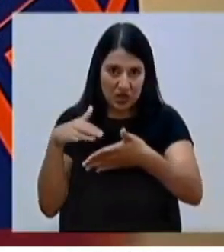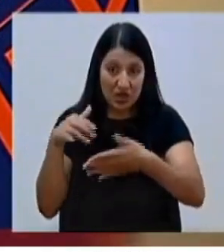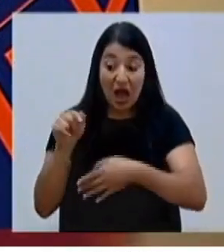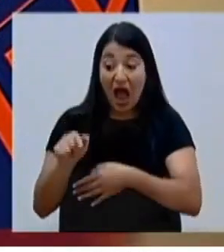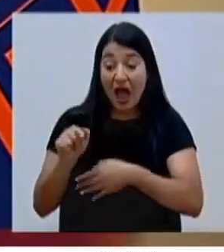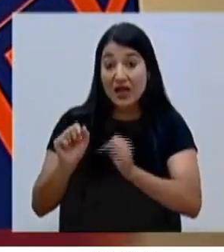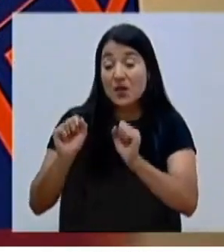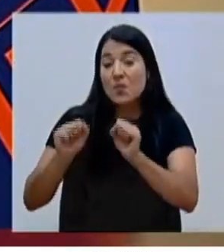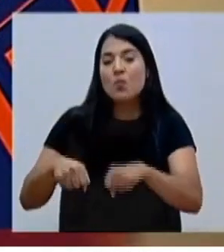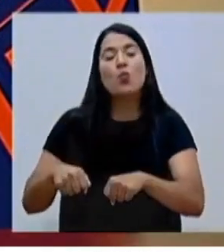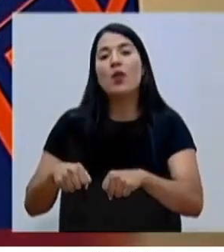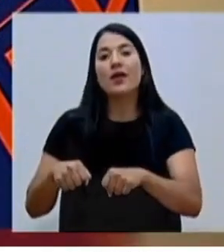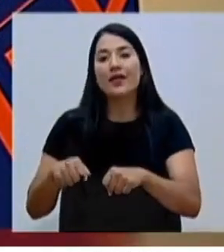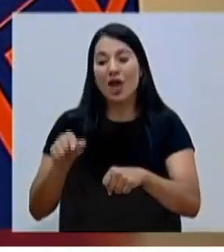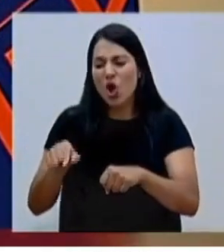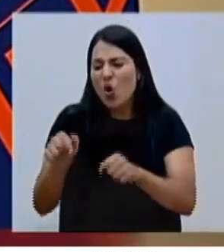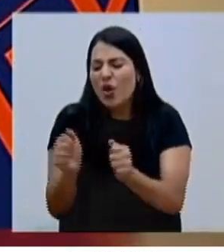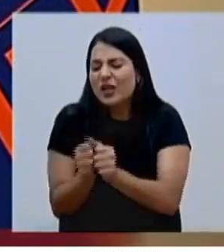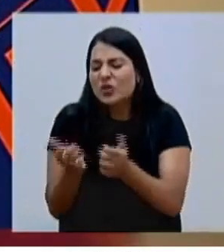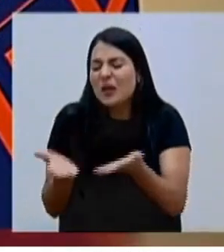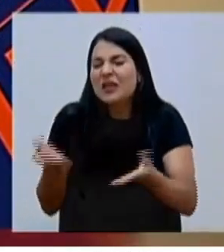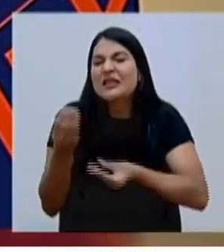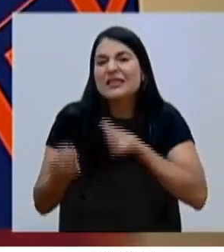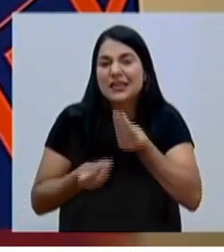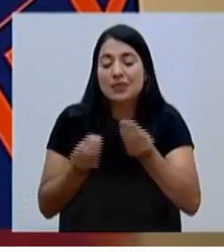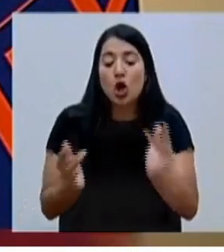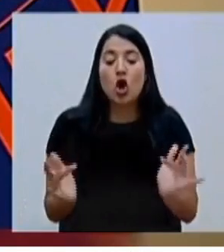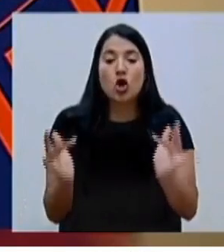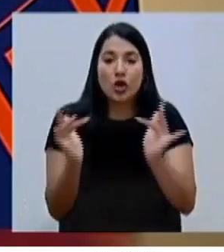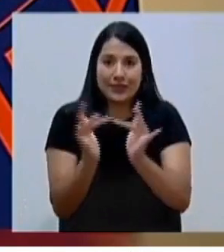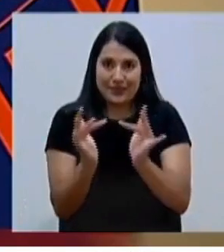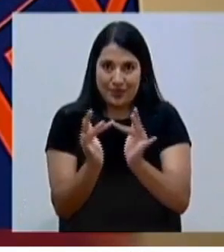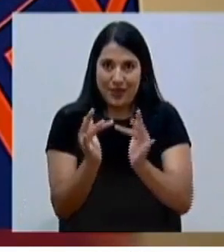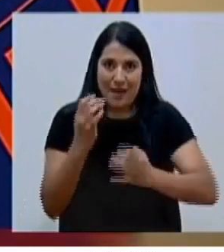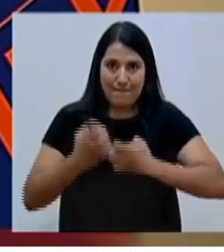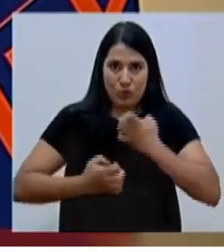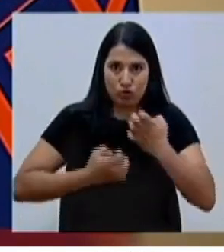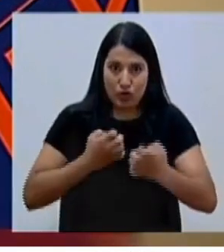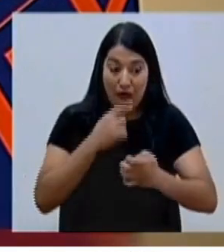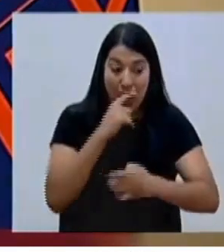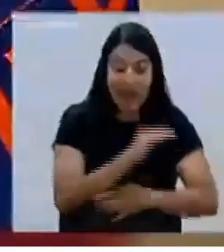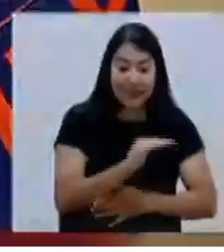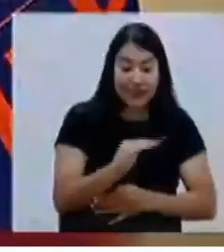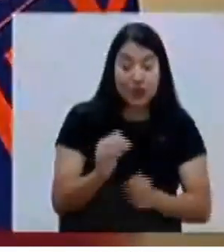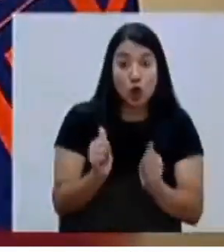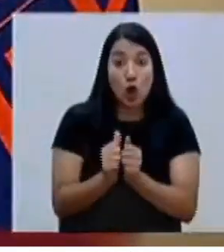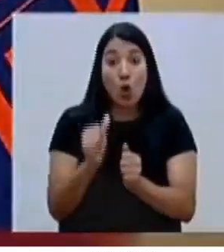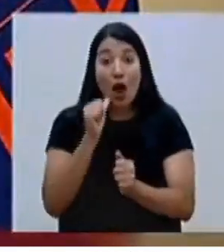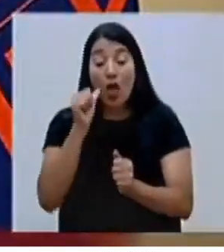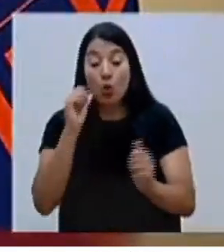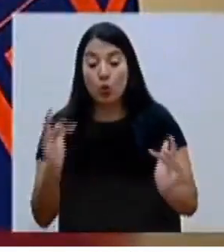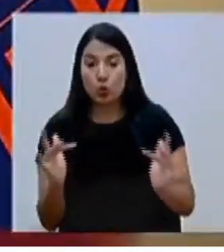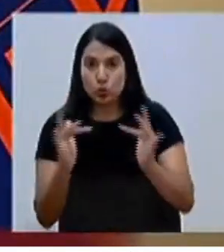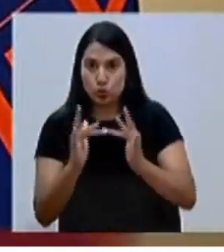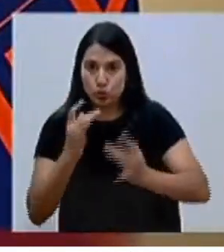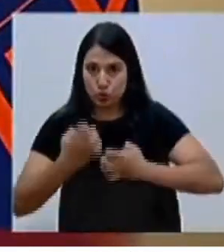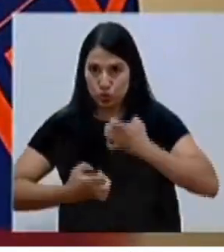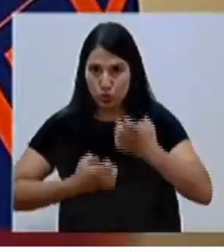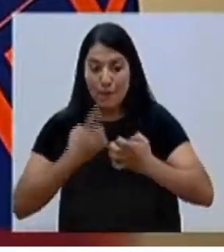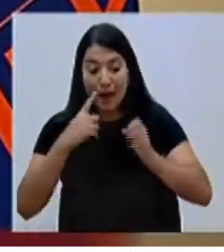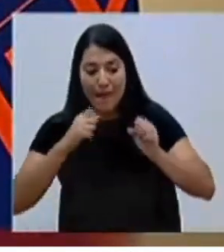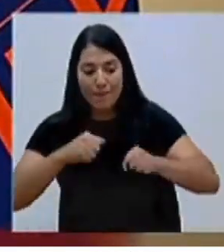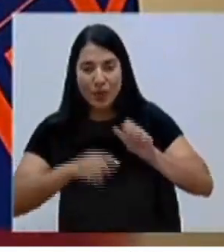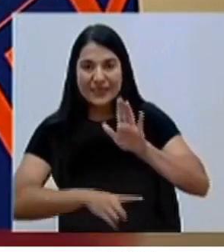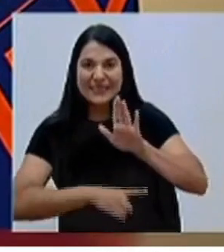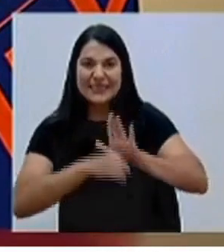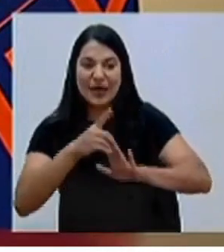emocionales entre los adultos y los niños Con una visión recreativa, de entretenimiento y de desarrollo de los menores